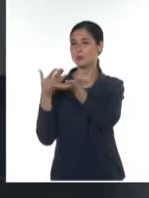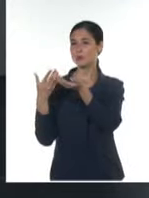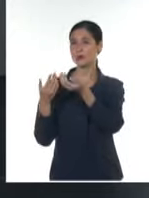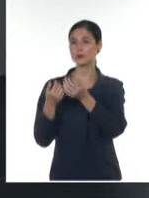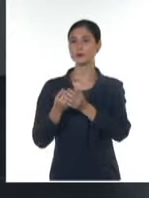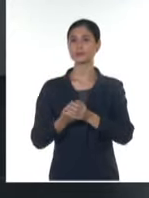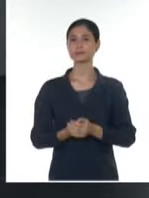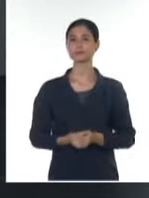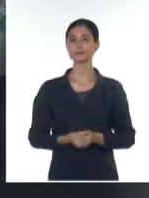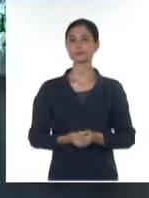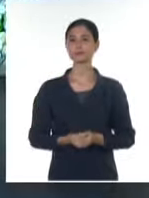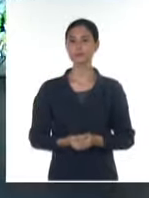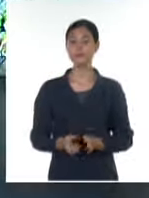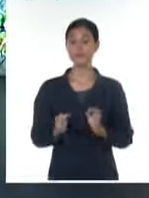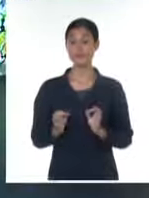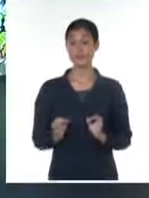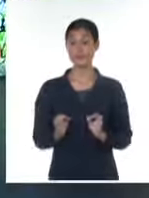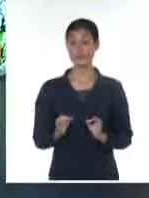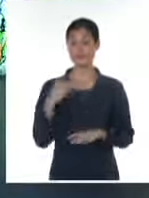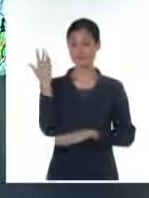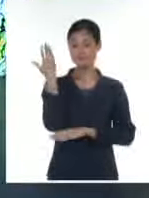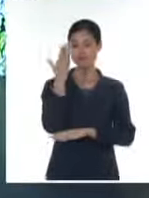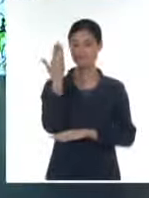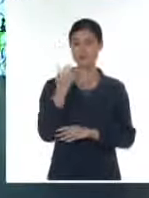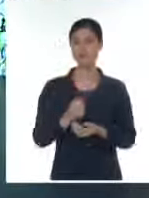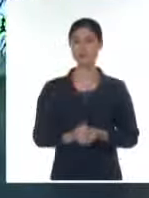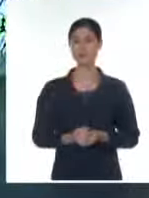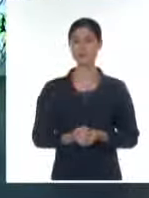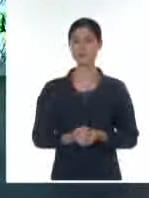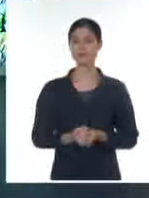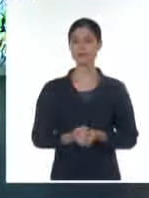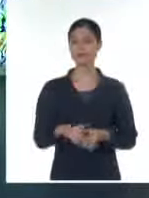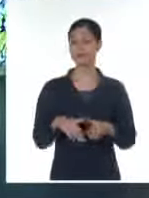Así que, mis amigos, este es el tiempo. Les deseo que pasen un día muy feliz y hasta mañana.